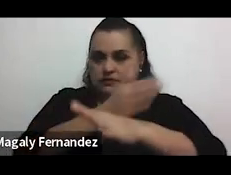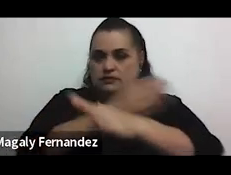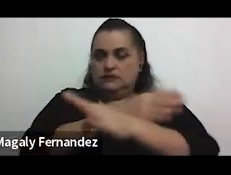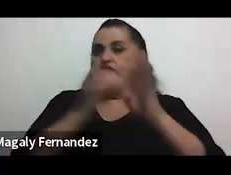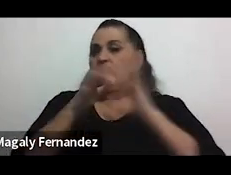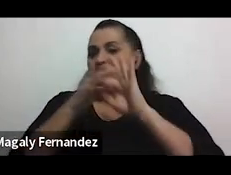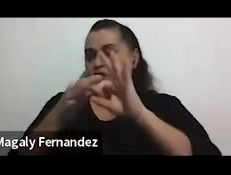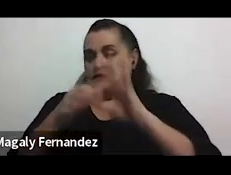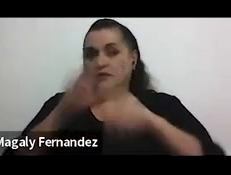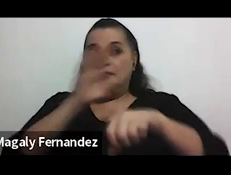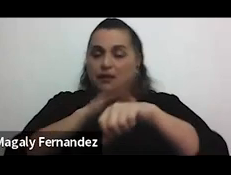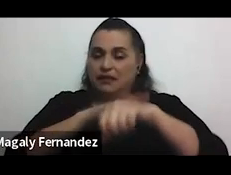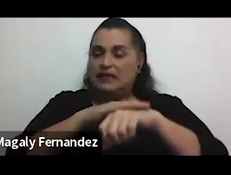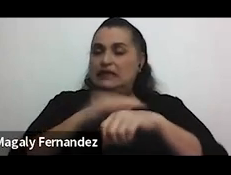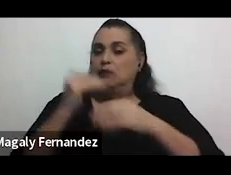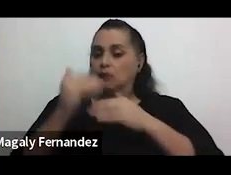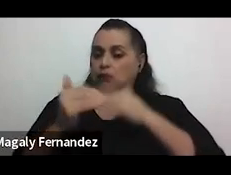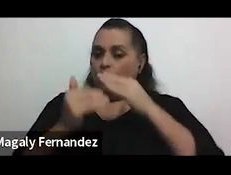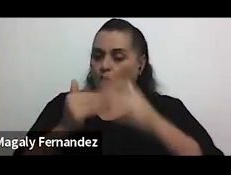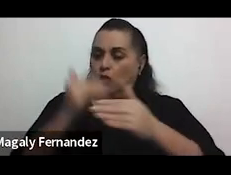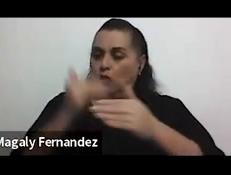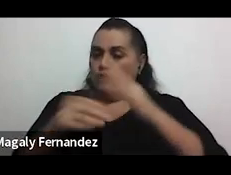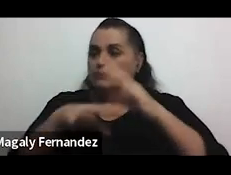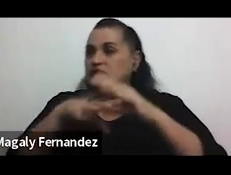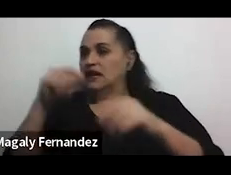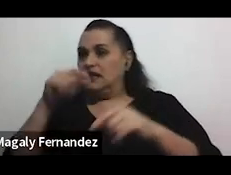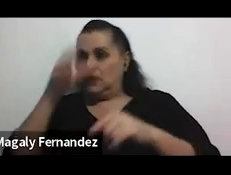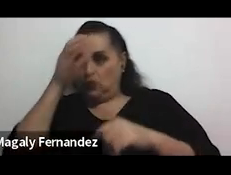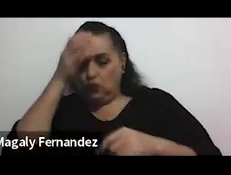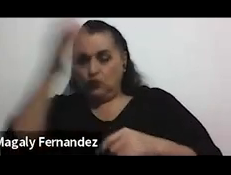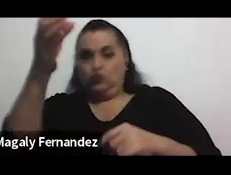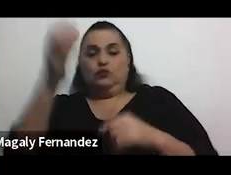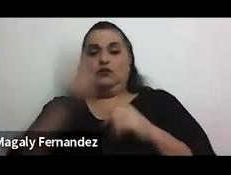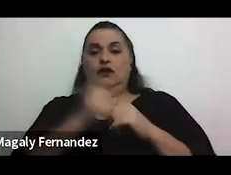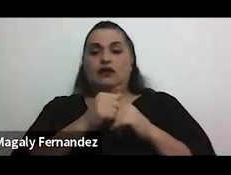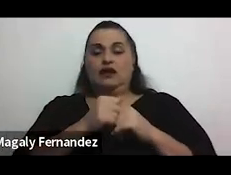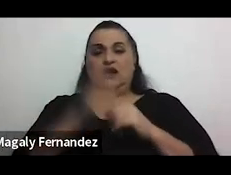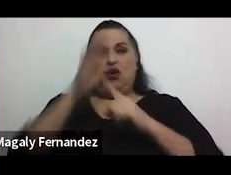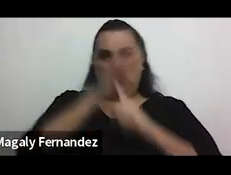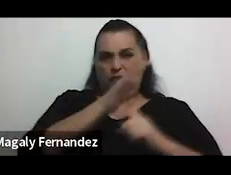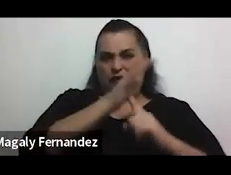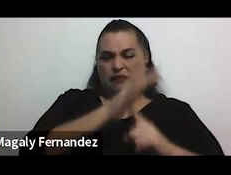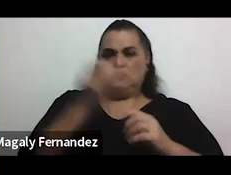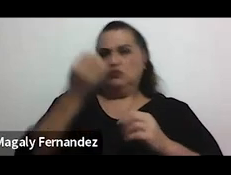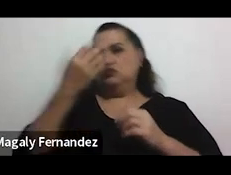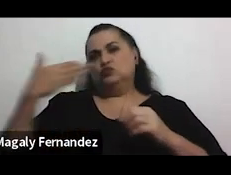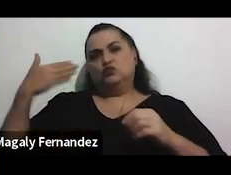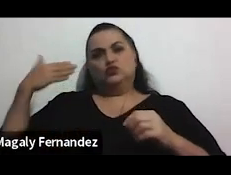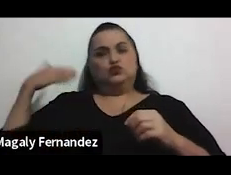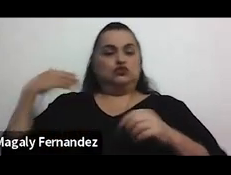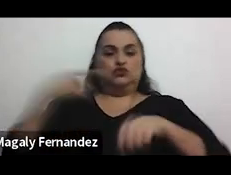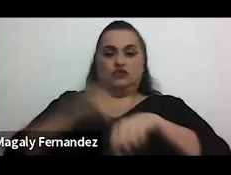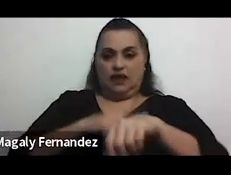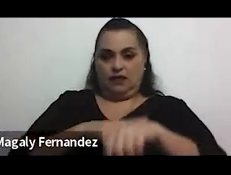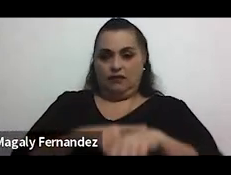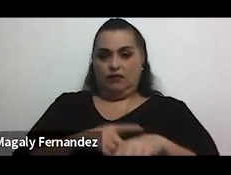permiten ir saliendo un poco de esta de esta cultura que nos ha oprimido durante tanto tiempo veo que Daniela